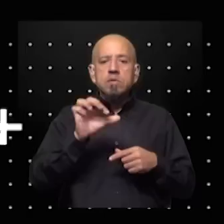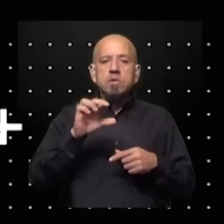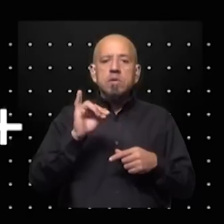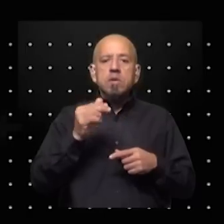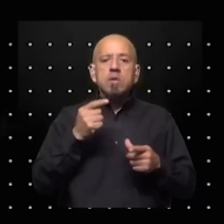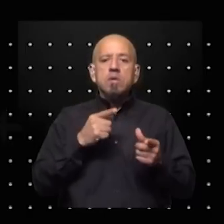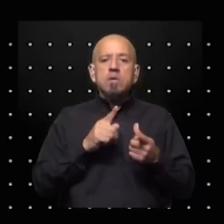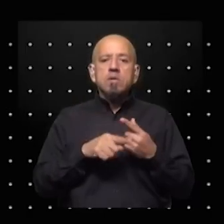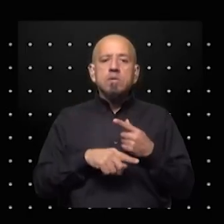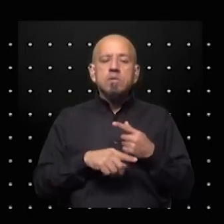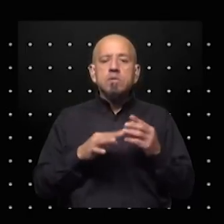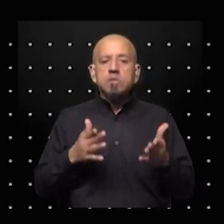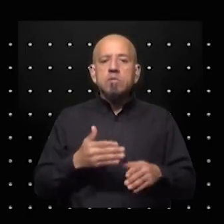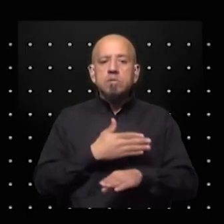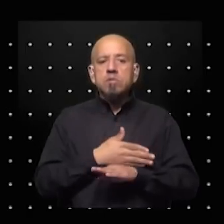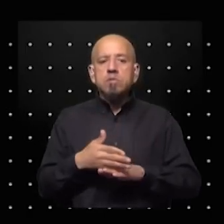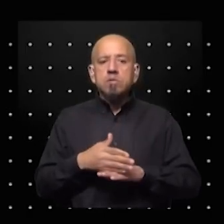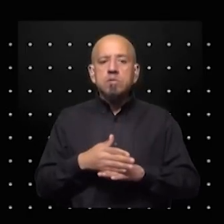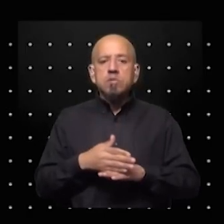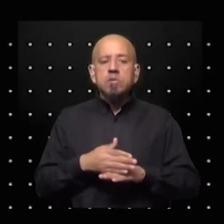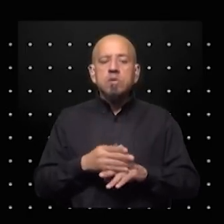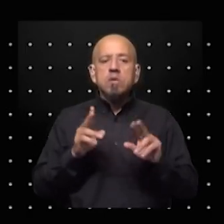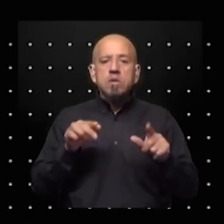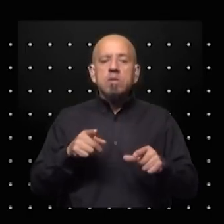seguramente como consecuencia del golpe de Estado.